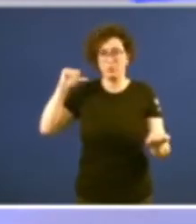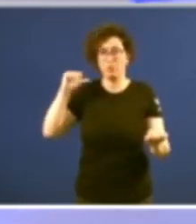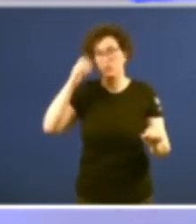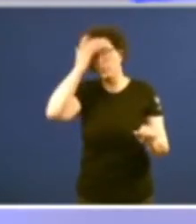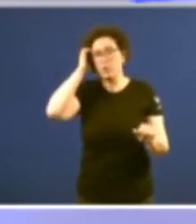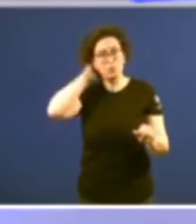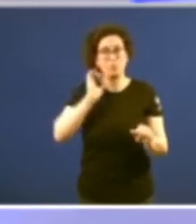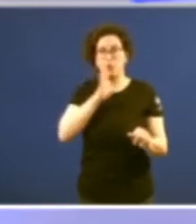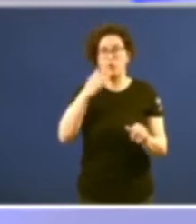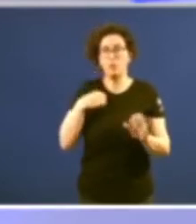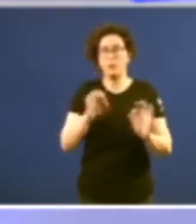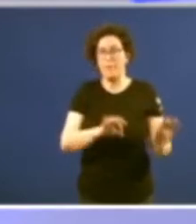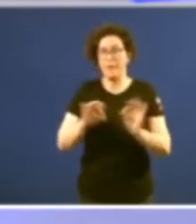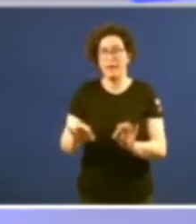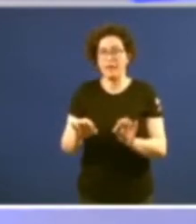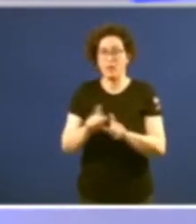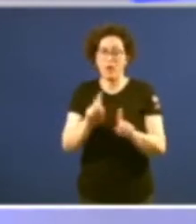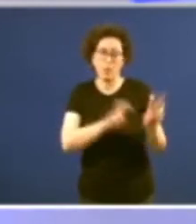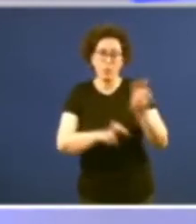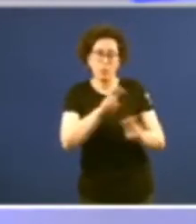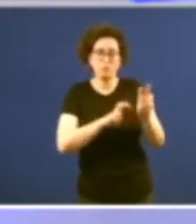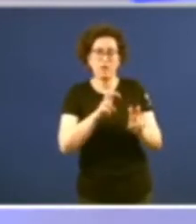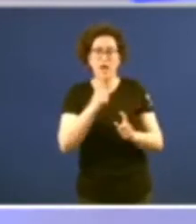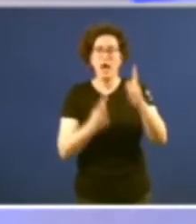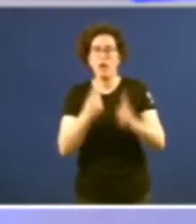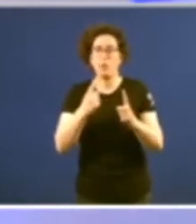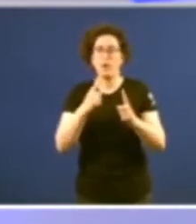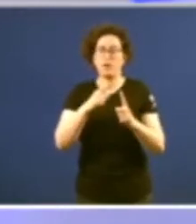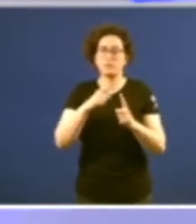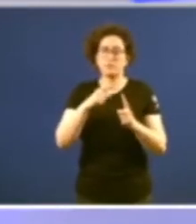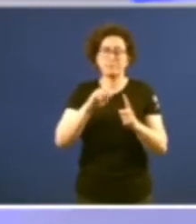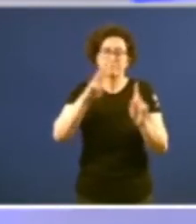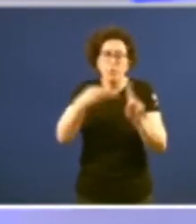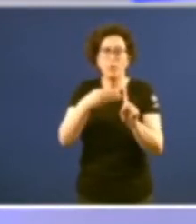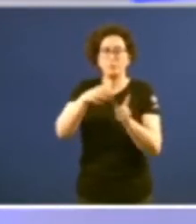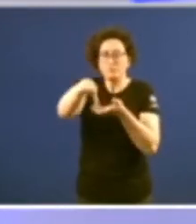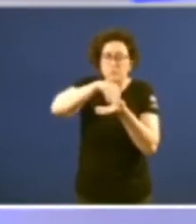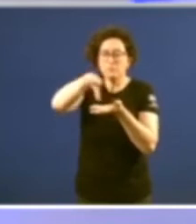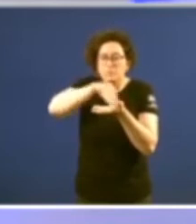preparei ben, busquei unhas cuantas páxinas que eu penso que son históricas